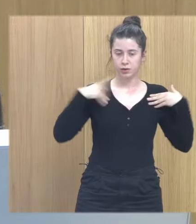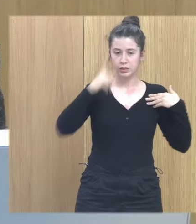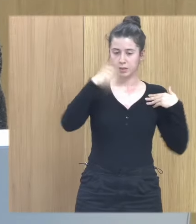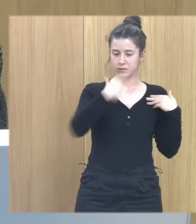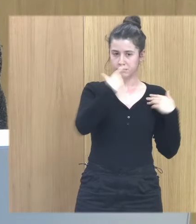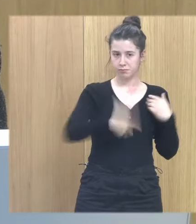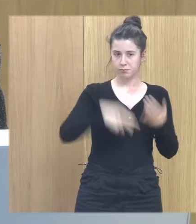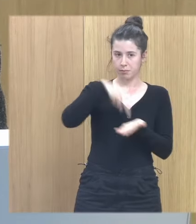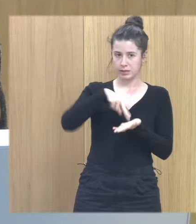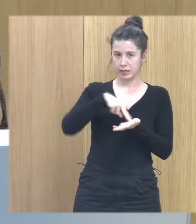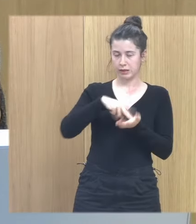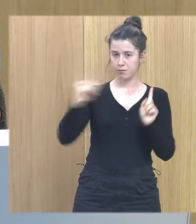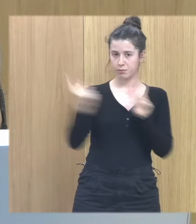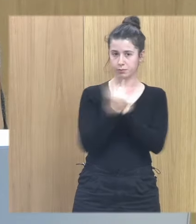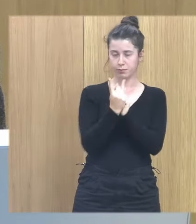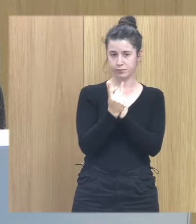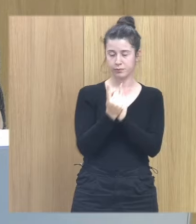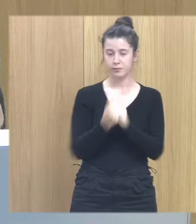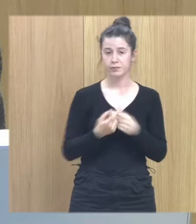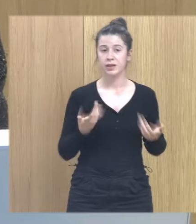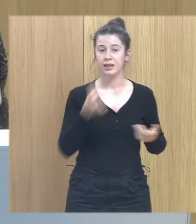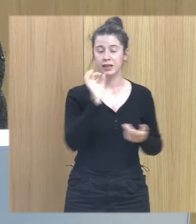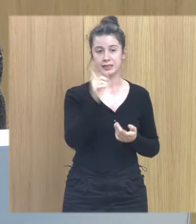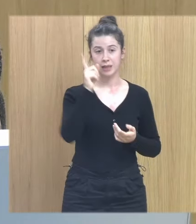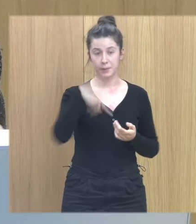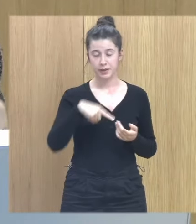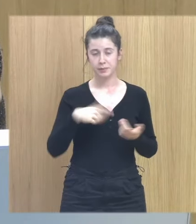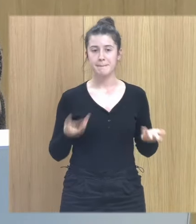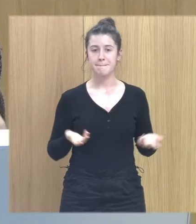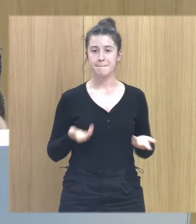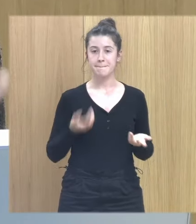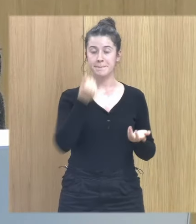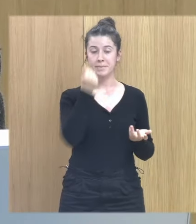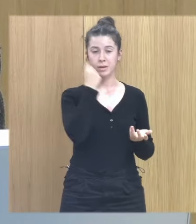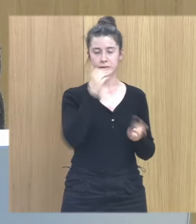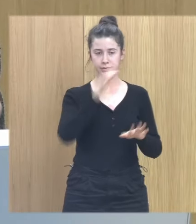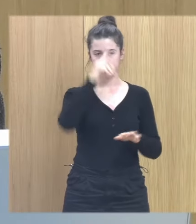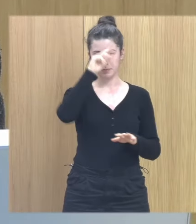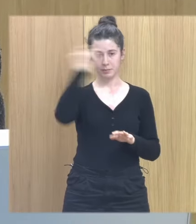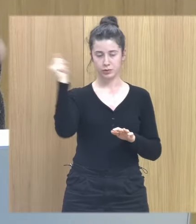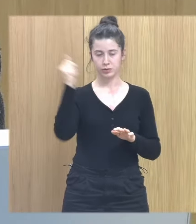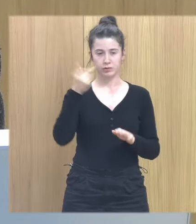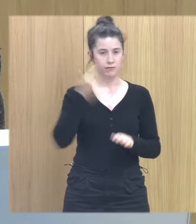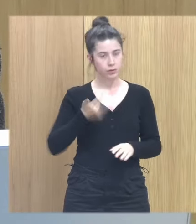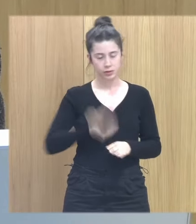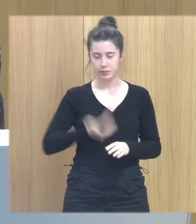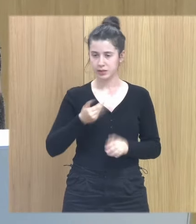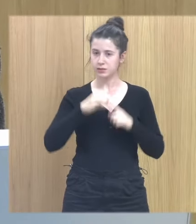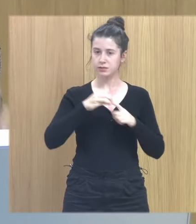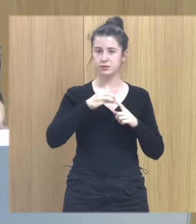delante de las personas y por supuesto el abuso se me ha olvidado pero es fundamental el abuso que